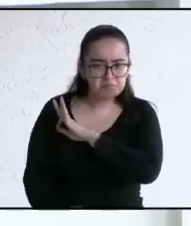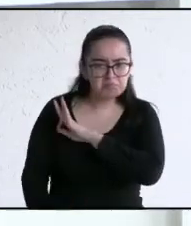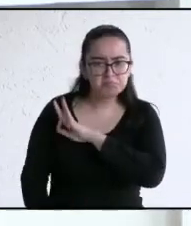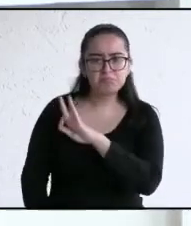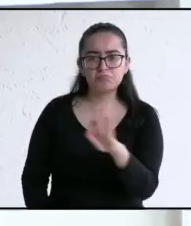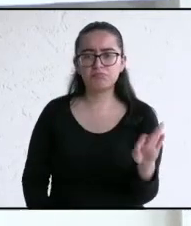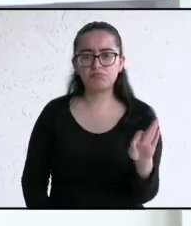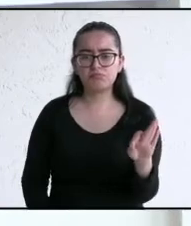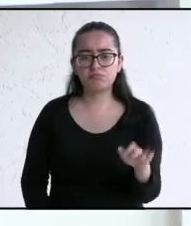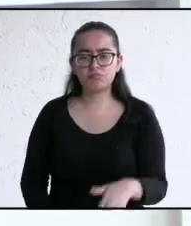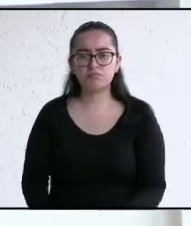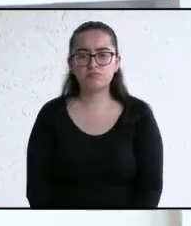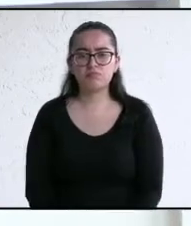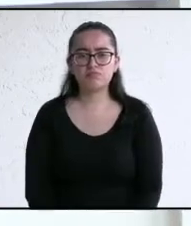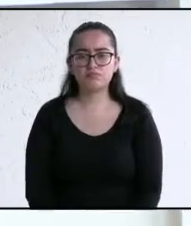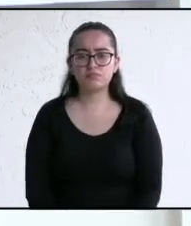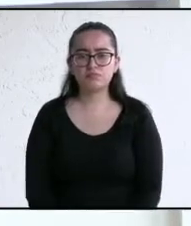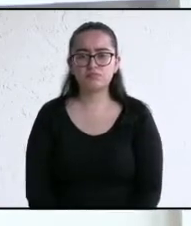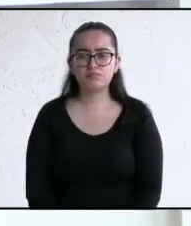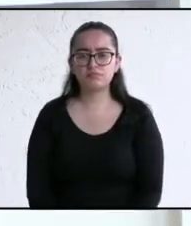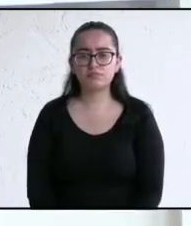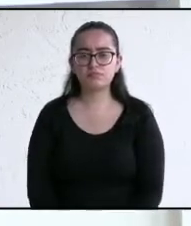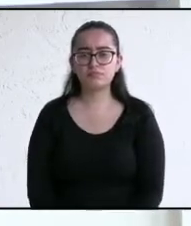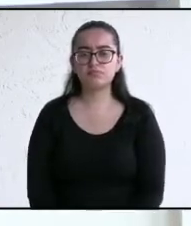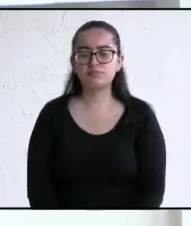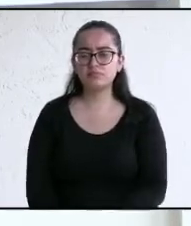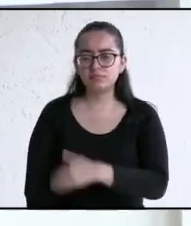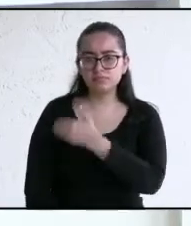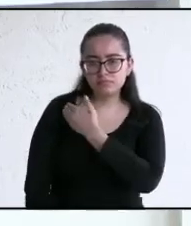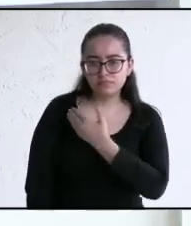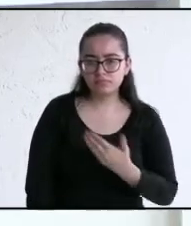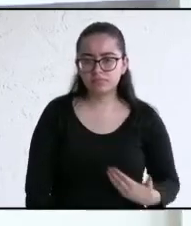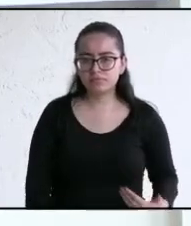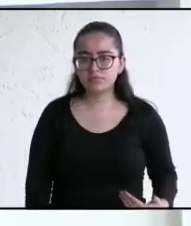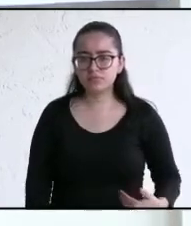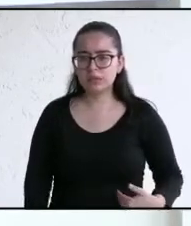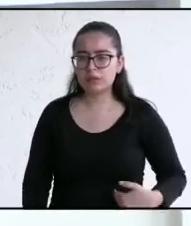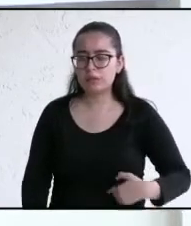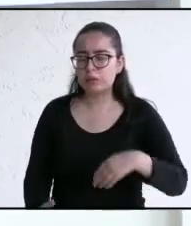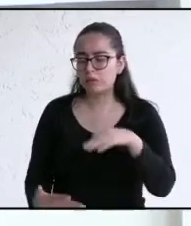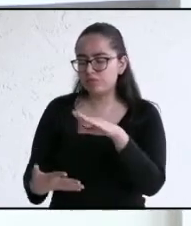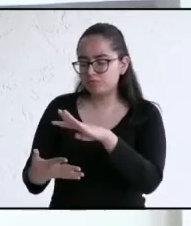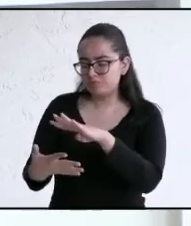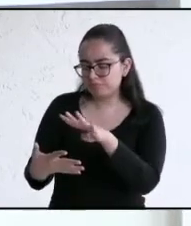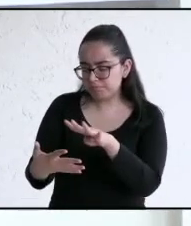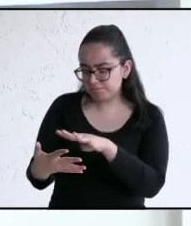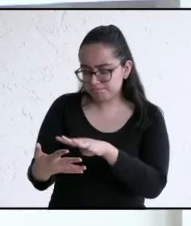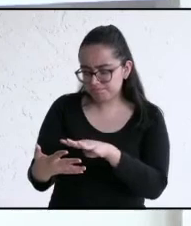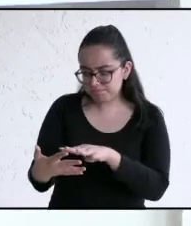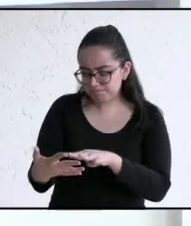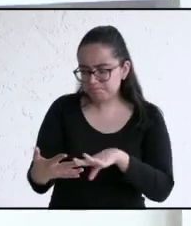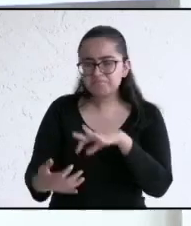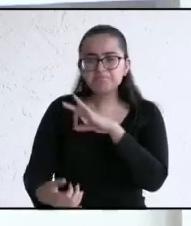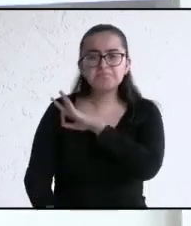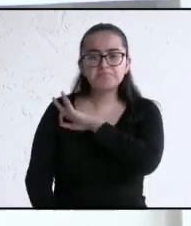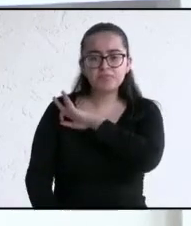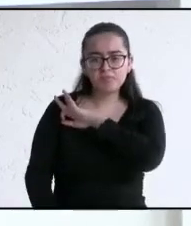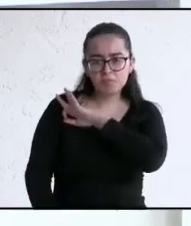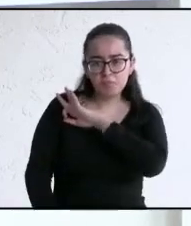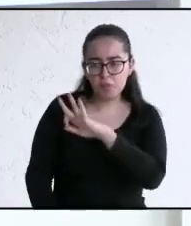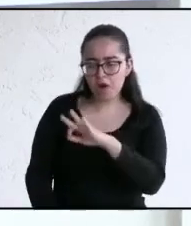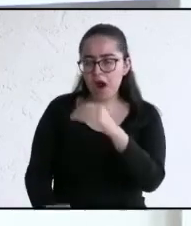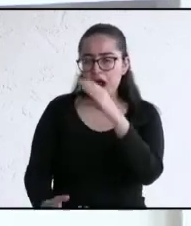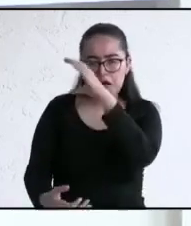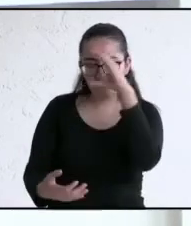mostrarlo a las cámaras. El candidato podrá apoyarse en tarjetas informativas, ilustraciones